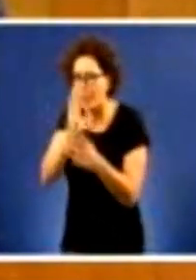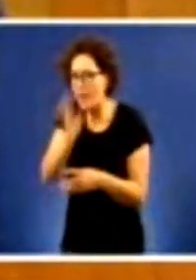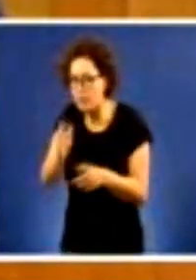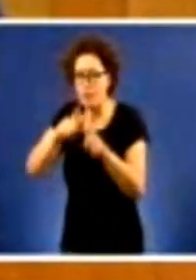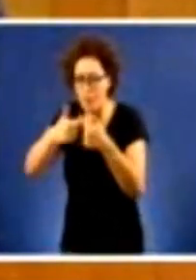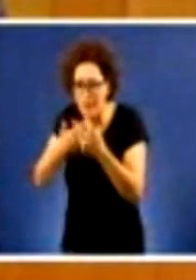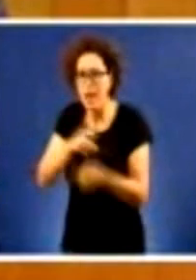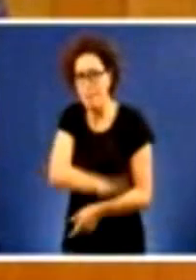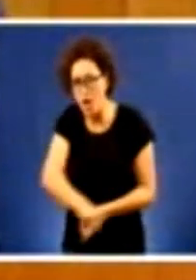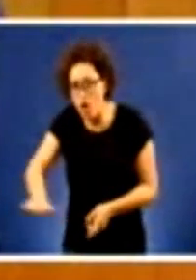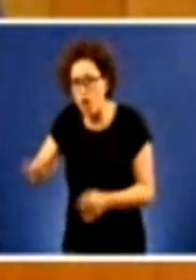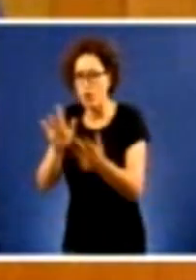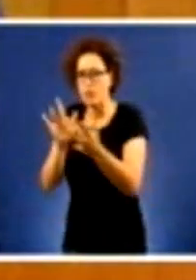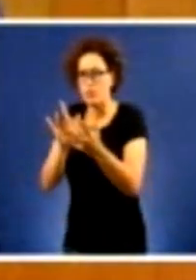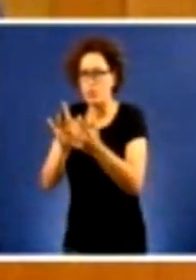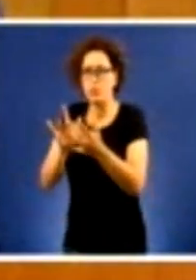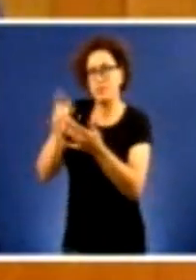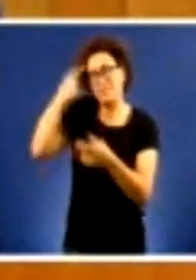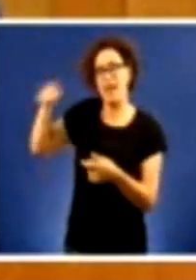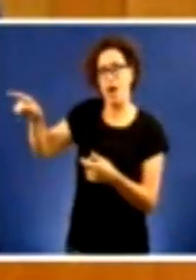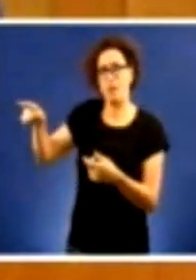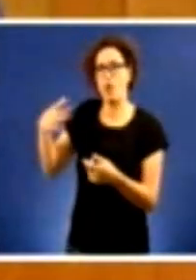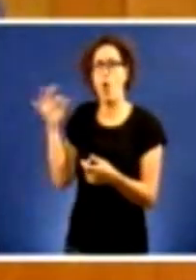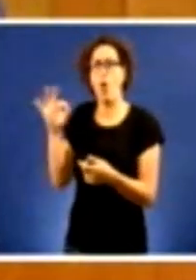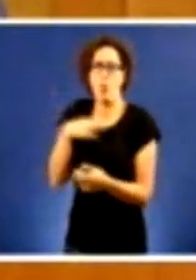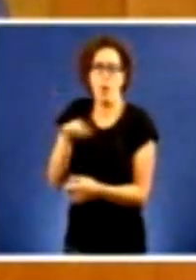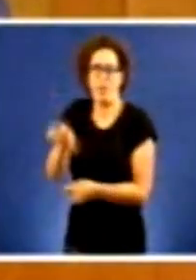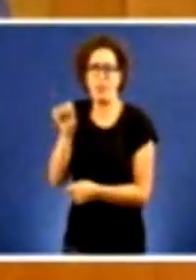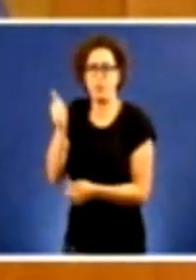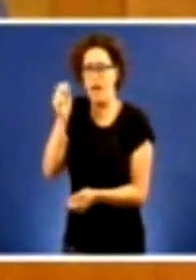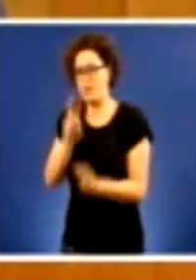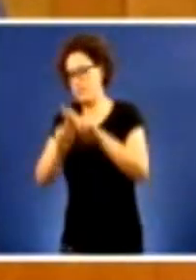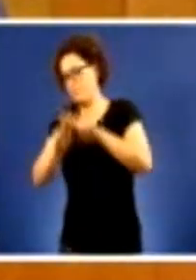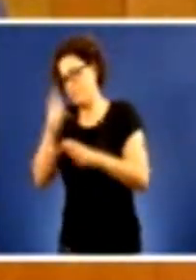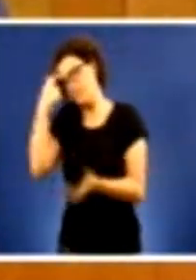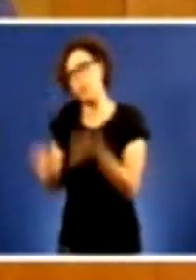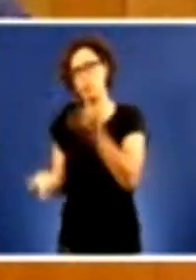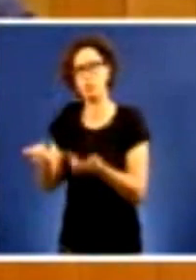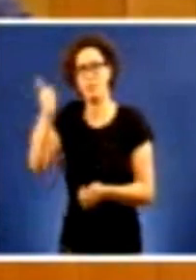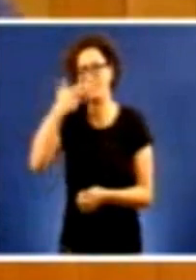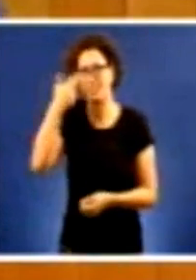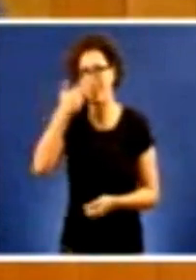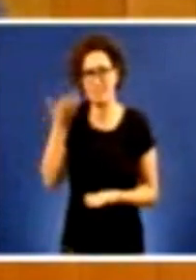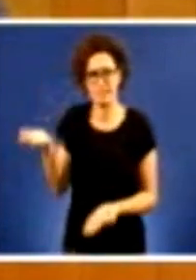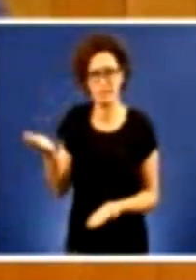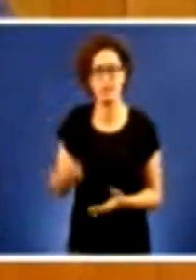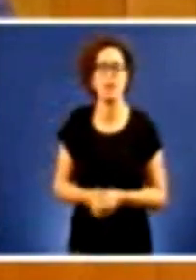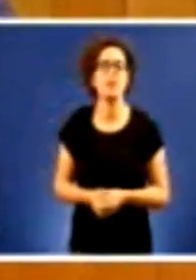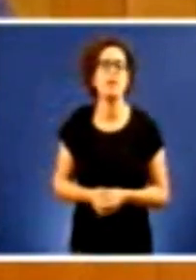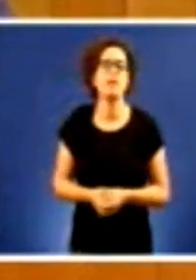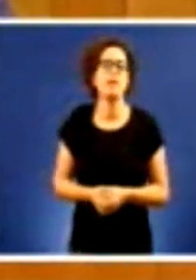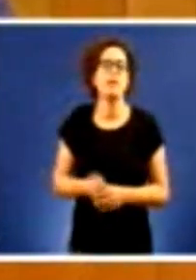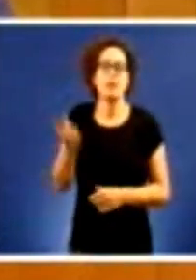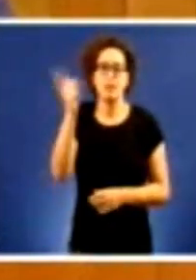menor e que saben ou poden decidir com máis justiza que o que máis interesa tamén apoiarei